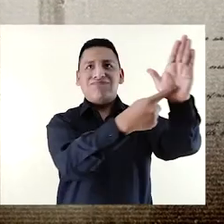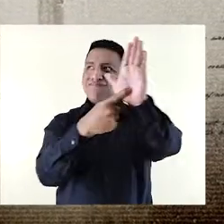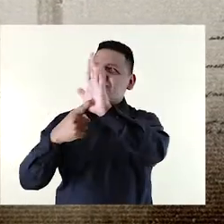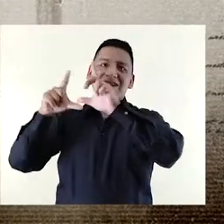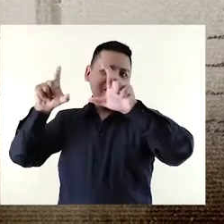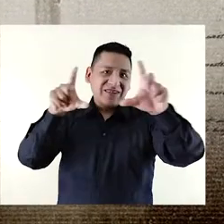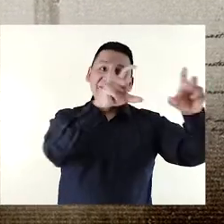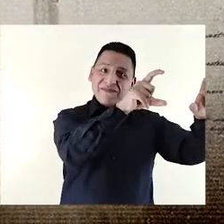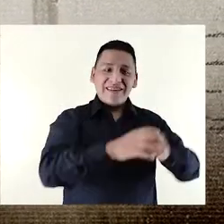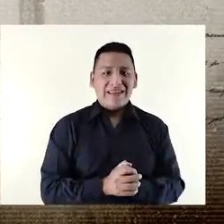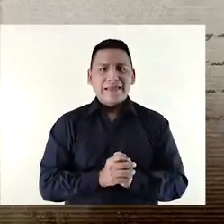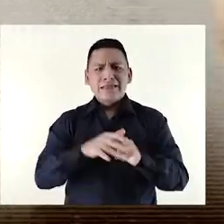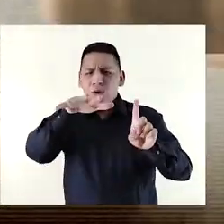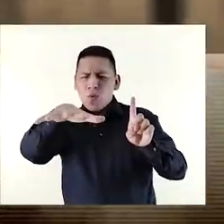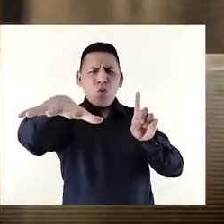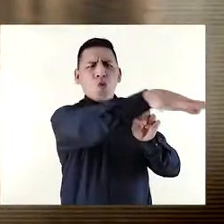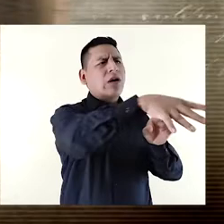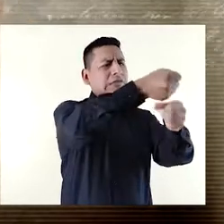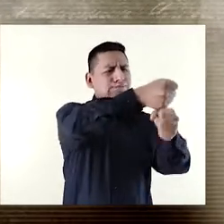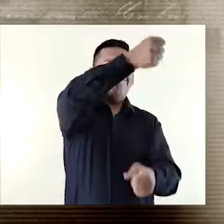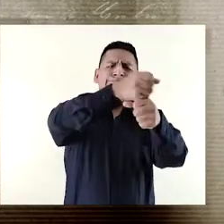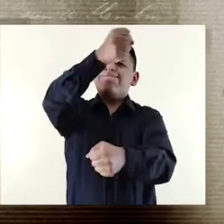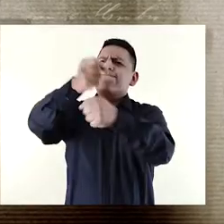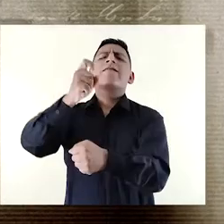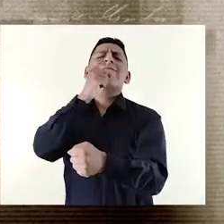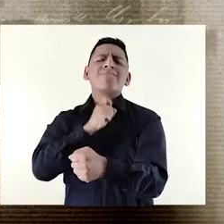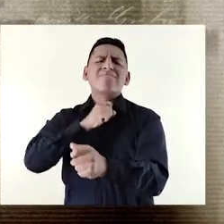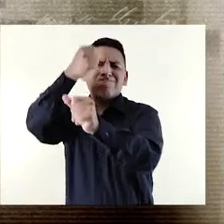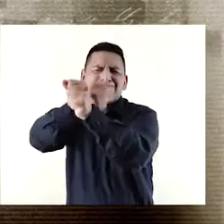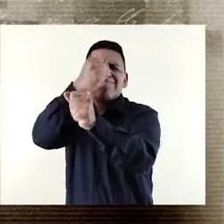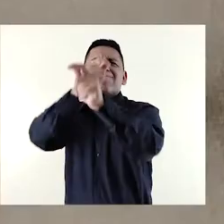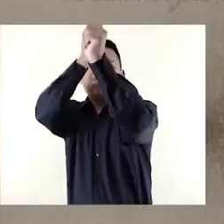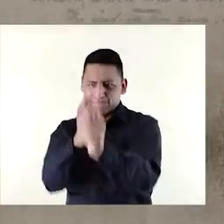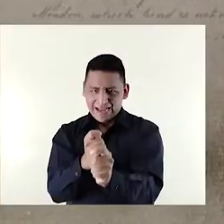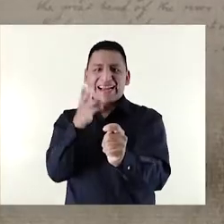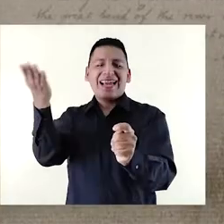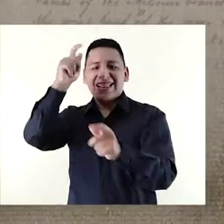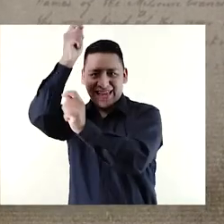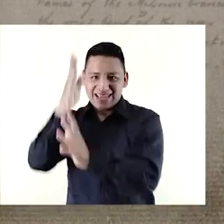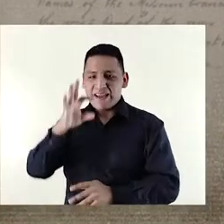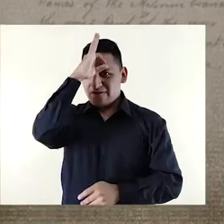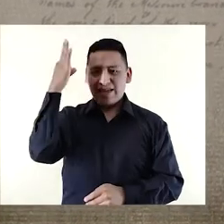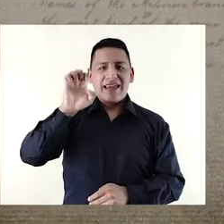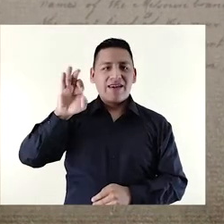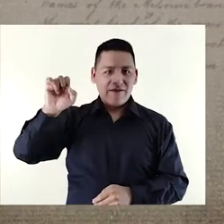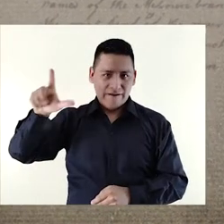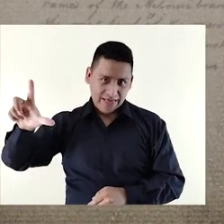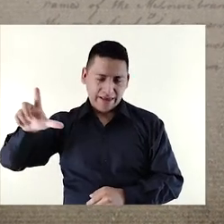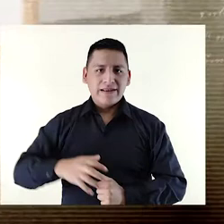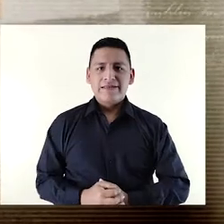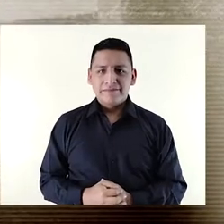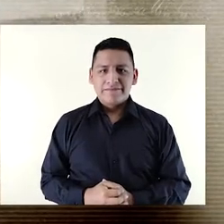Grandes espacios abiertos, solo sostenidos por finas columnas de fierro fundido atribuidas al taller del francés